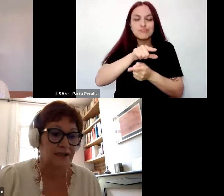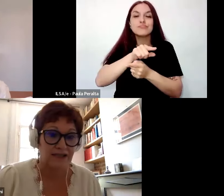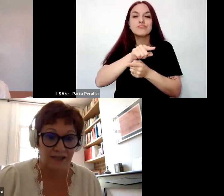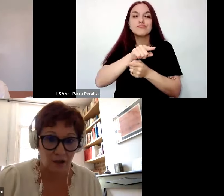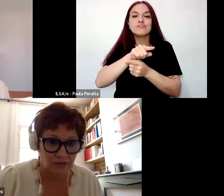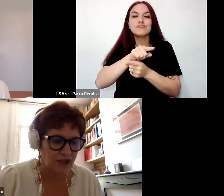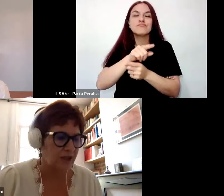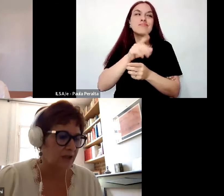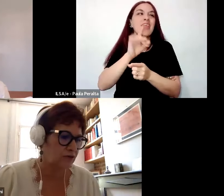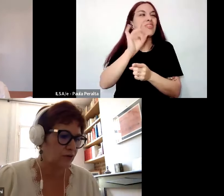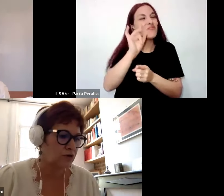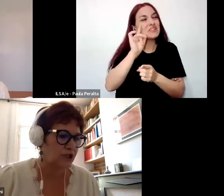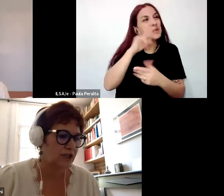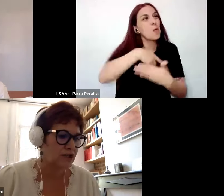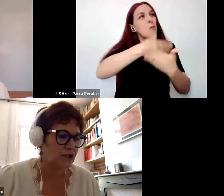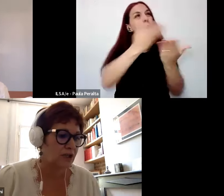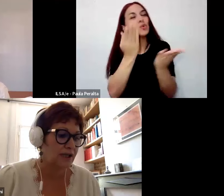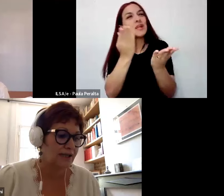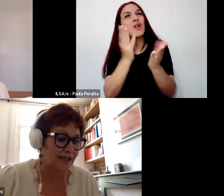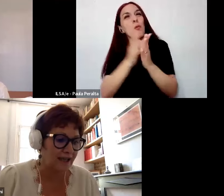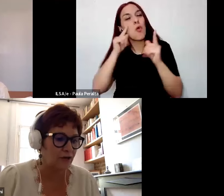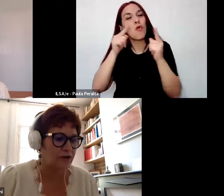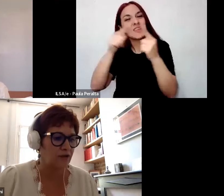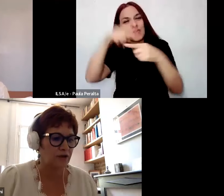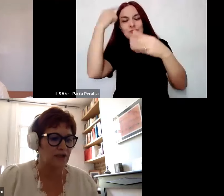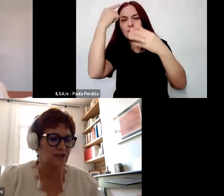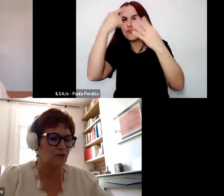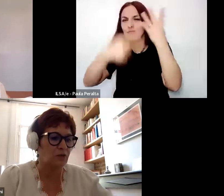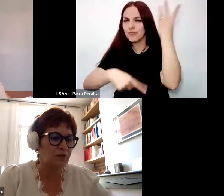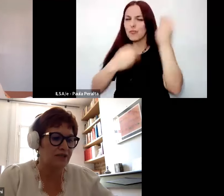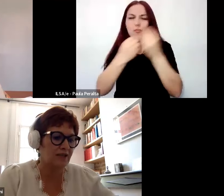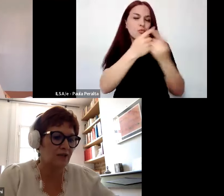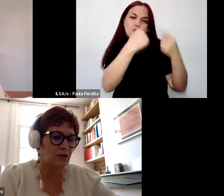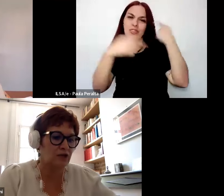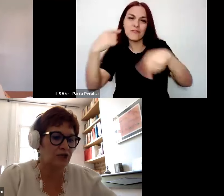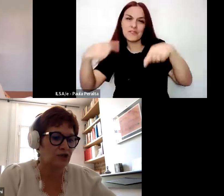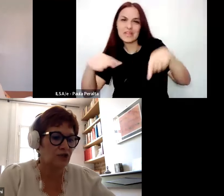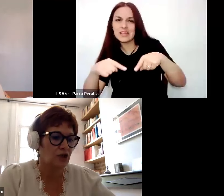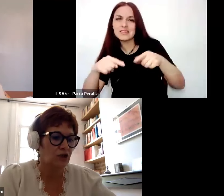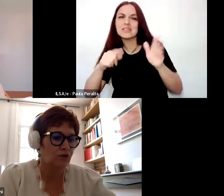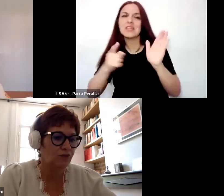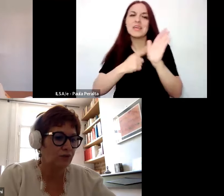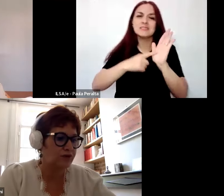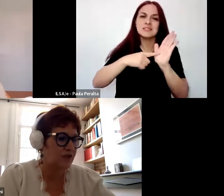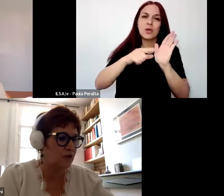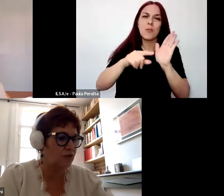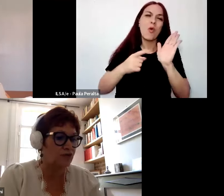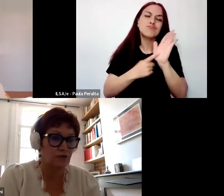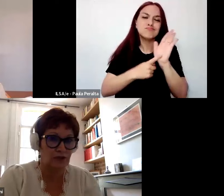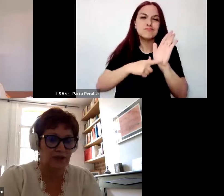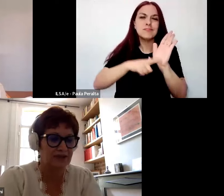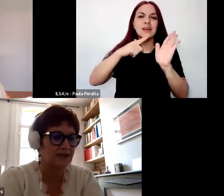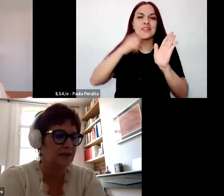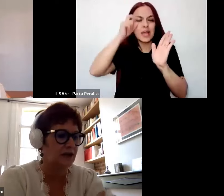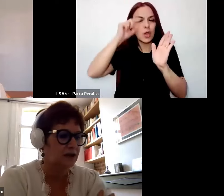cuesta dar cuenta de la pluralidad de finalidades, de objetos, de marcos teóricos, que se movilizan en las